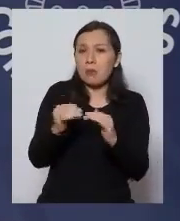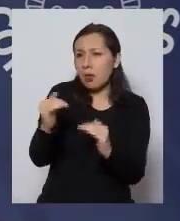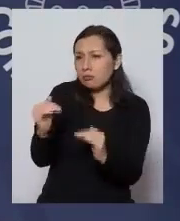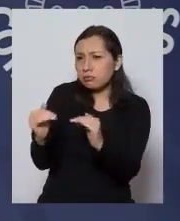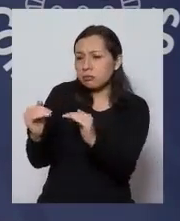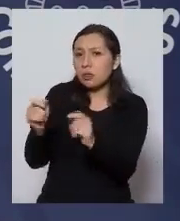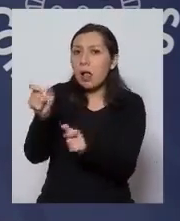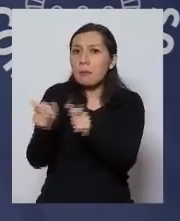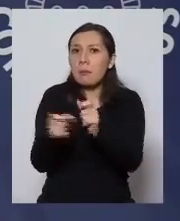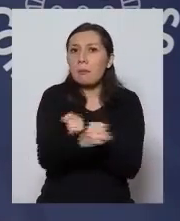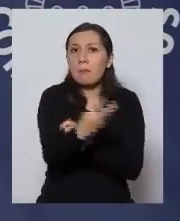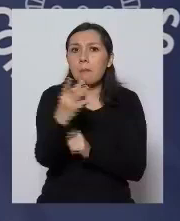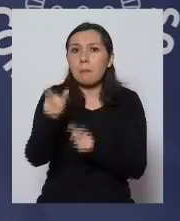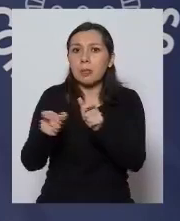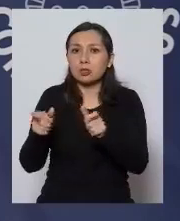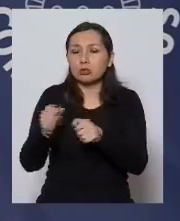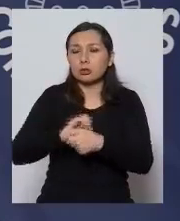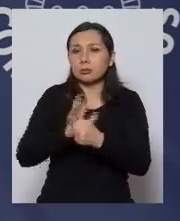trazabilidad de los casos?